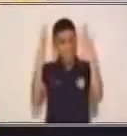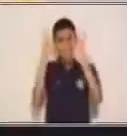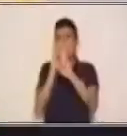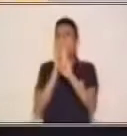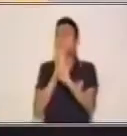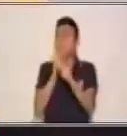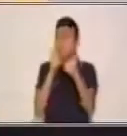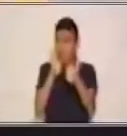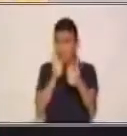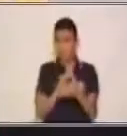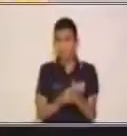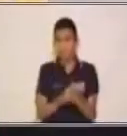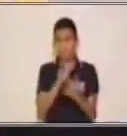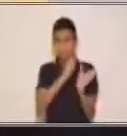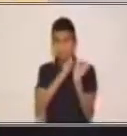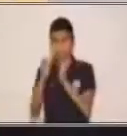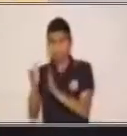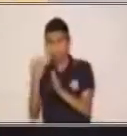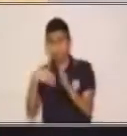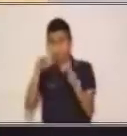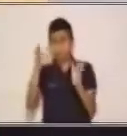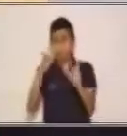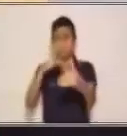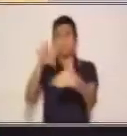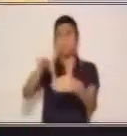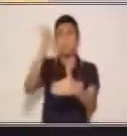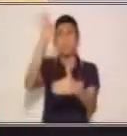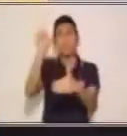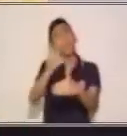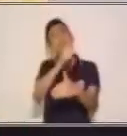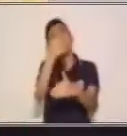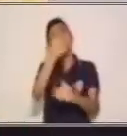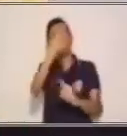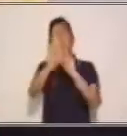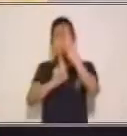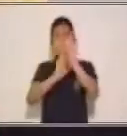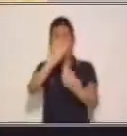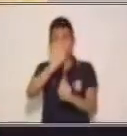Respondieron muy bien. Vamos a ver otra pregunta. Vamos a ver.